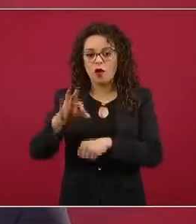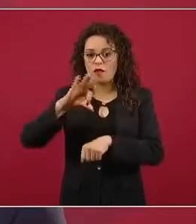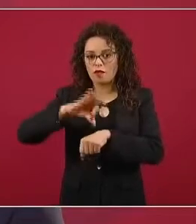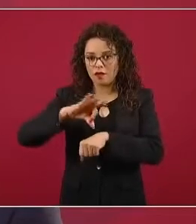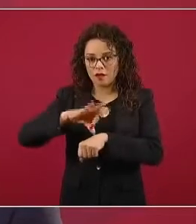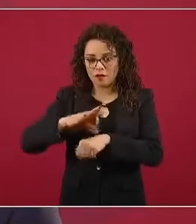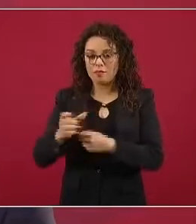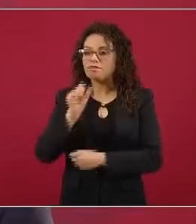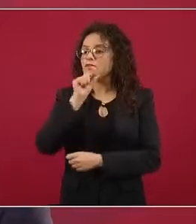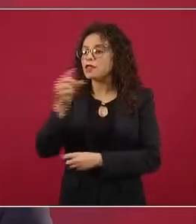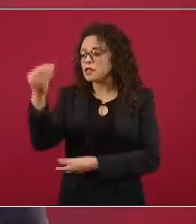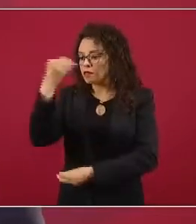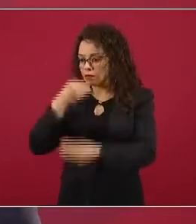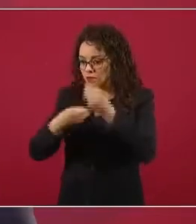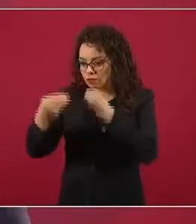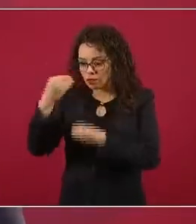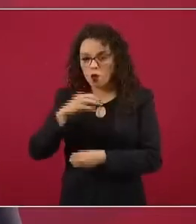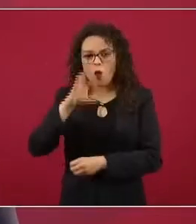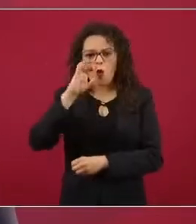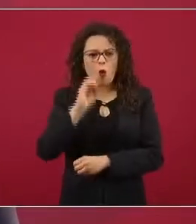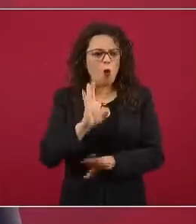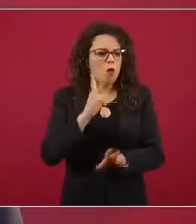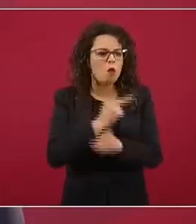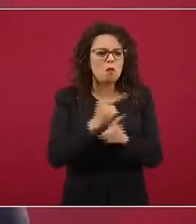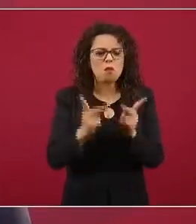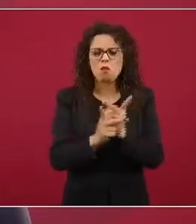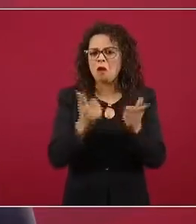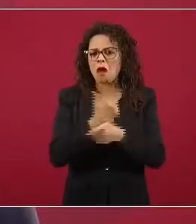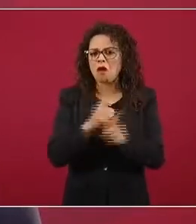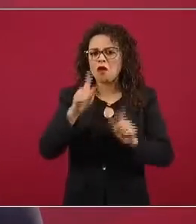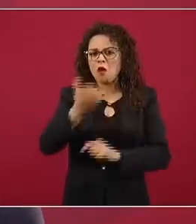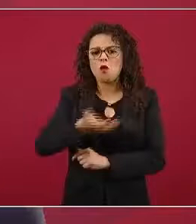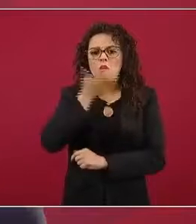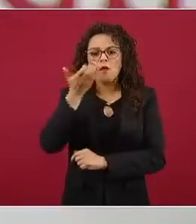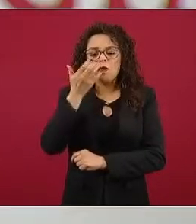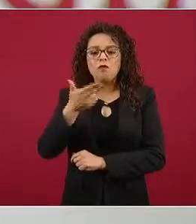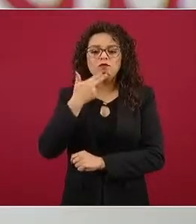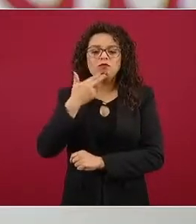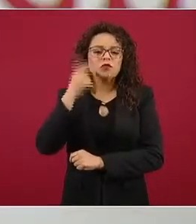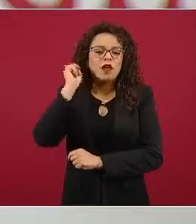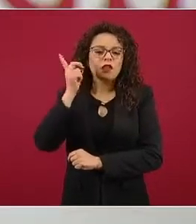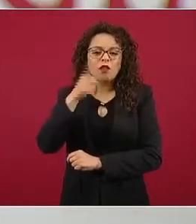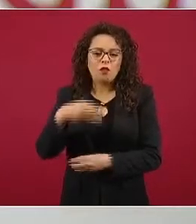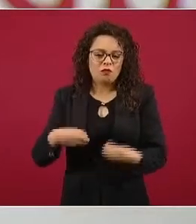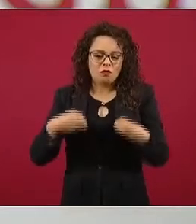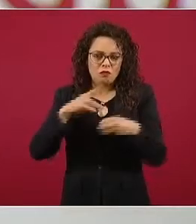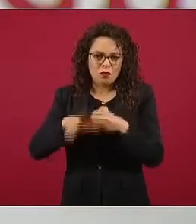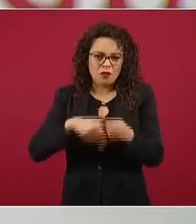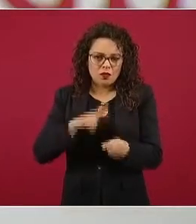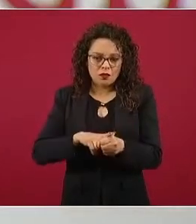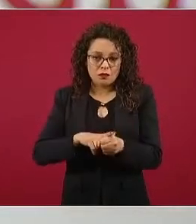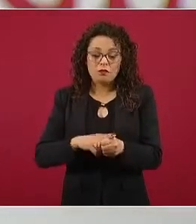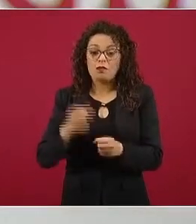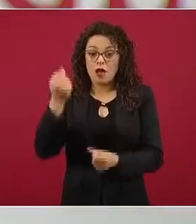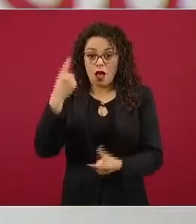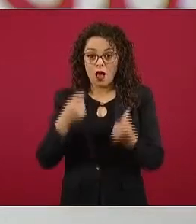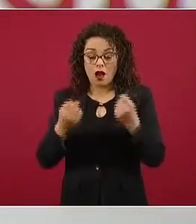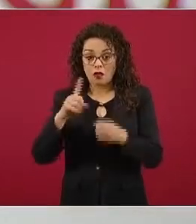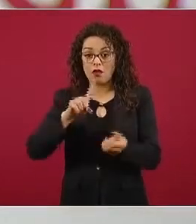que los productos de uso común en la vida cotidiana, pueden causar algunas reacciones